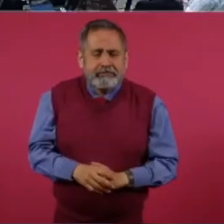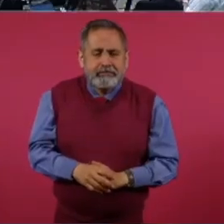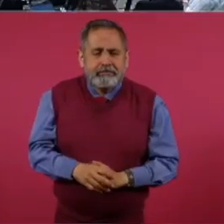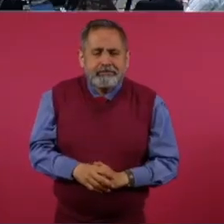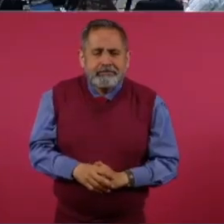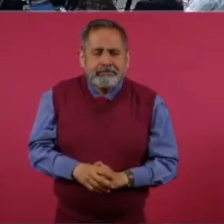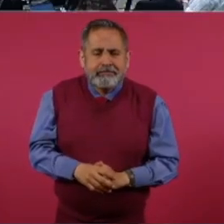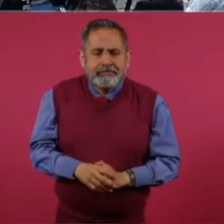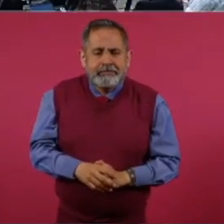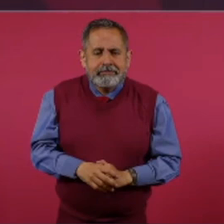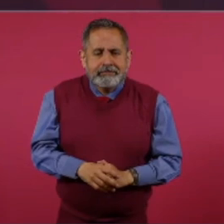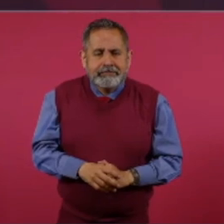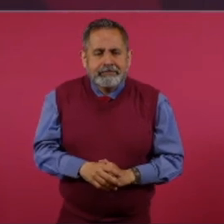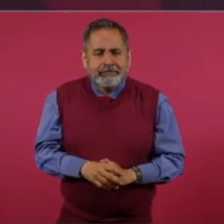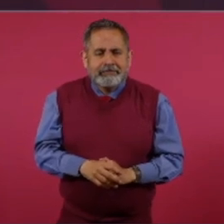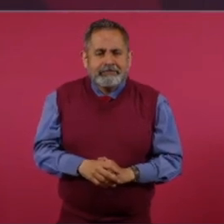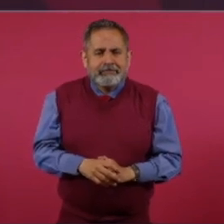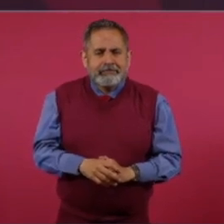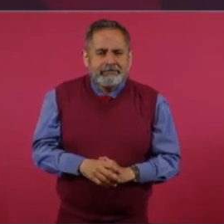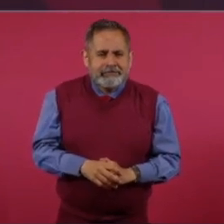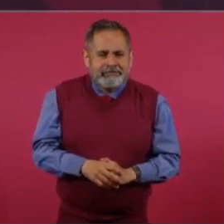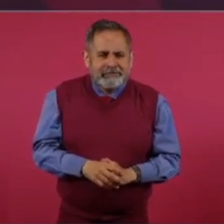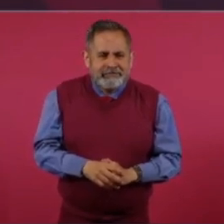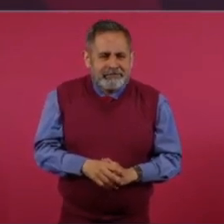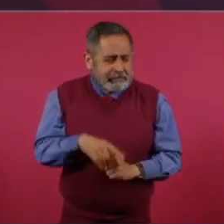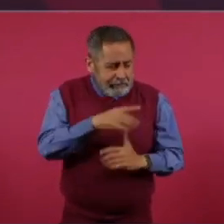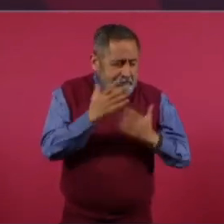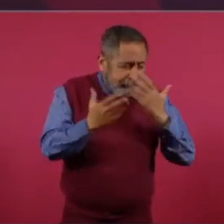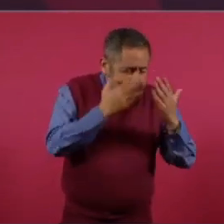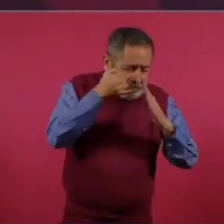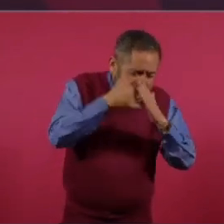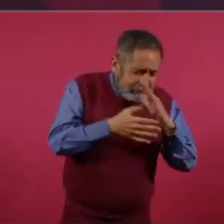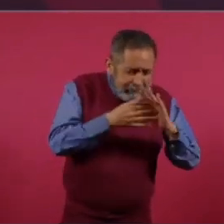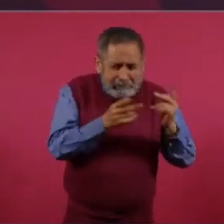¿Y por qué no requiere mucho estudio?